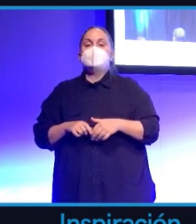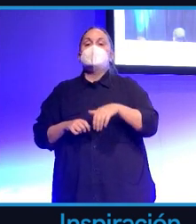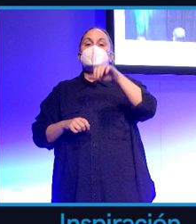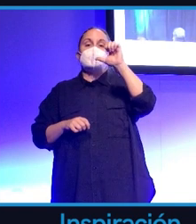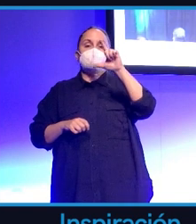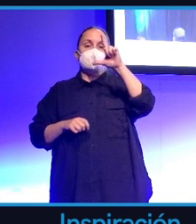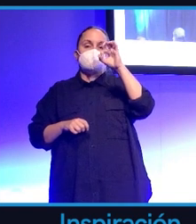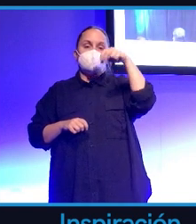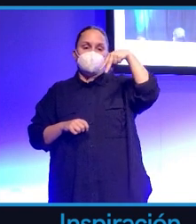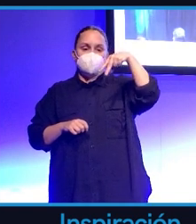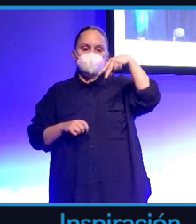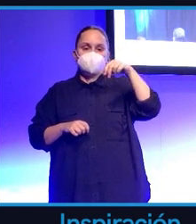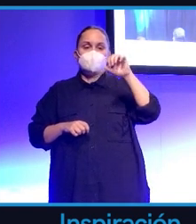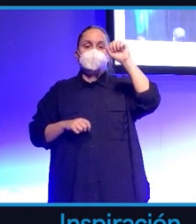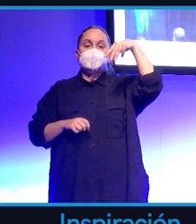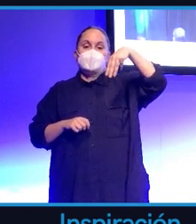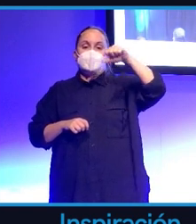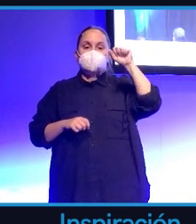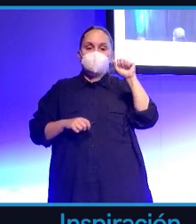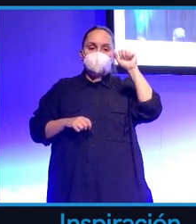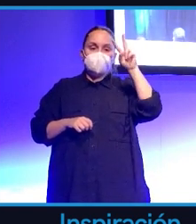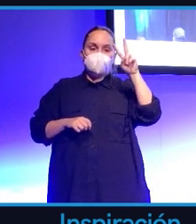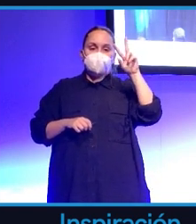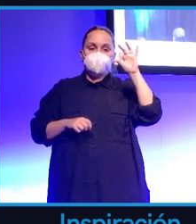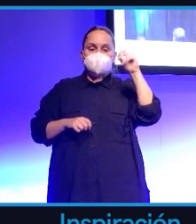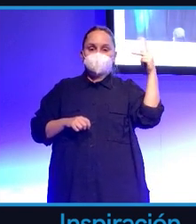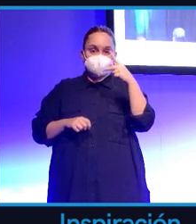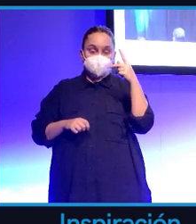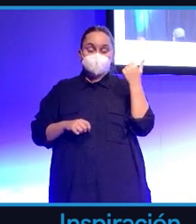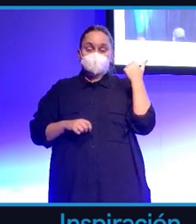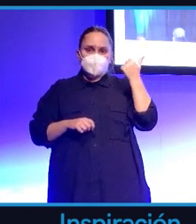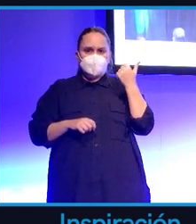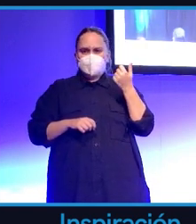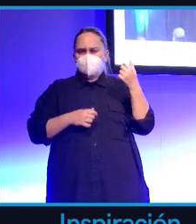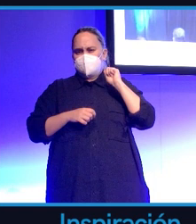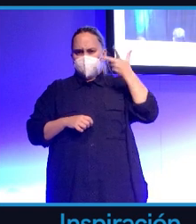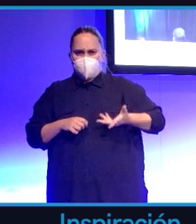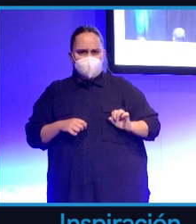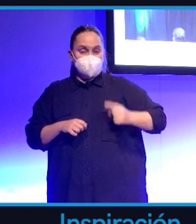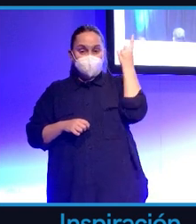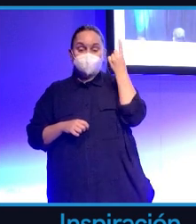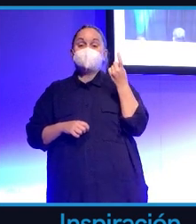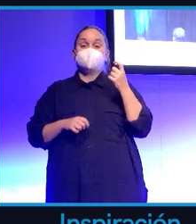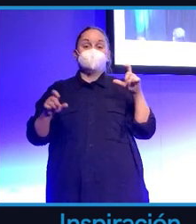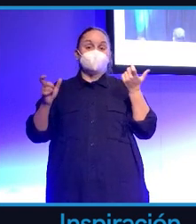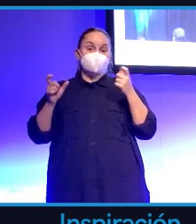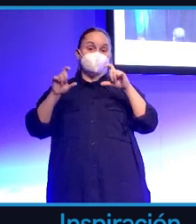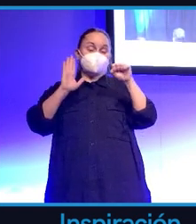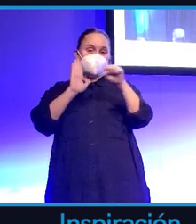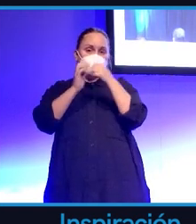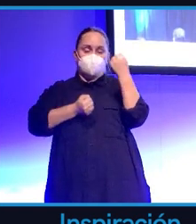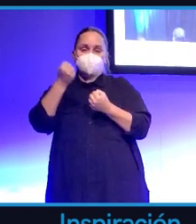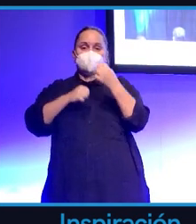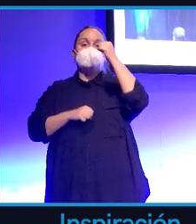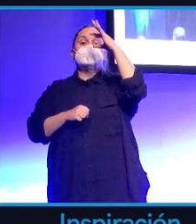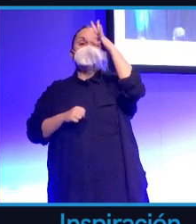influentes en el mundo tecnológico. Dueño de Tesla y ahora enviando a gente al espacio con SpaceX. Hace